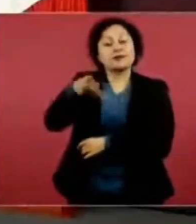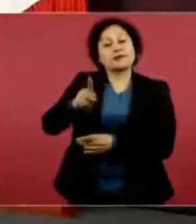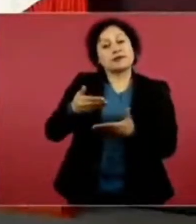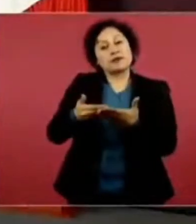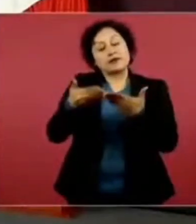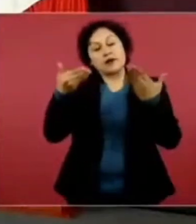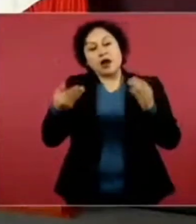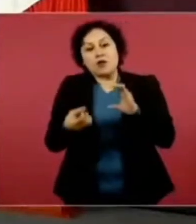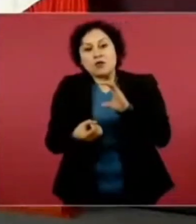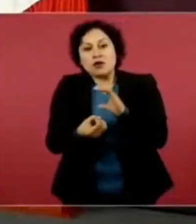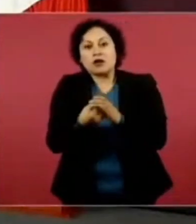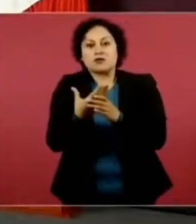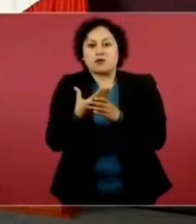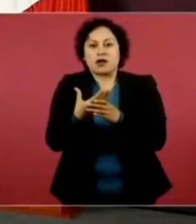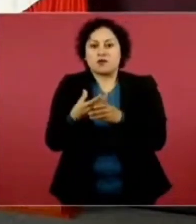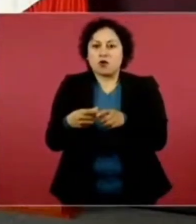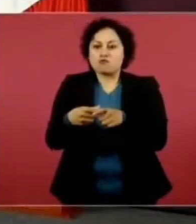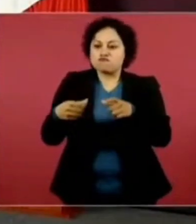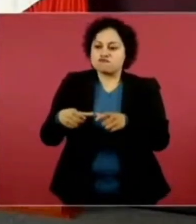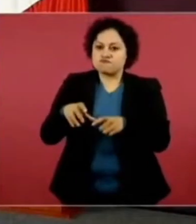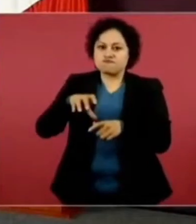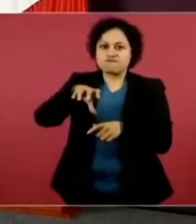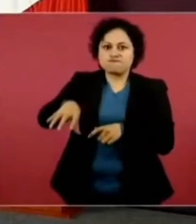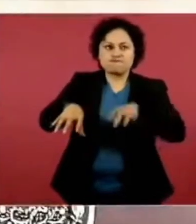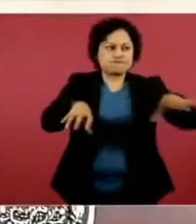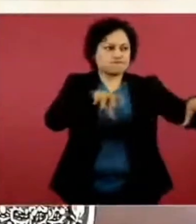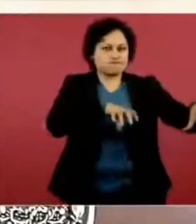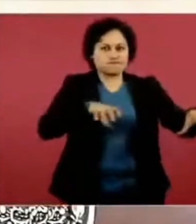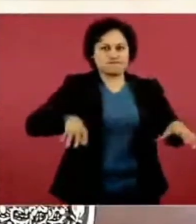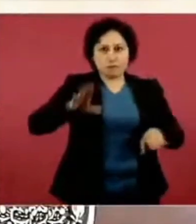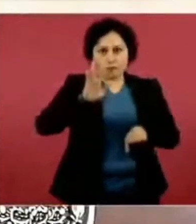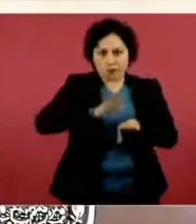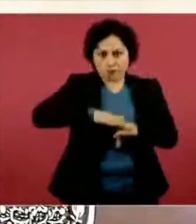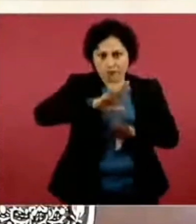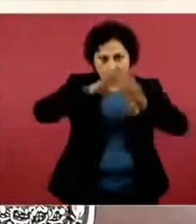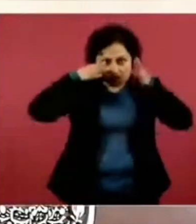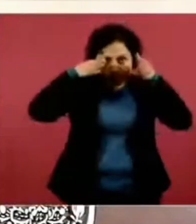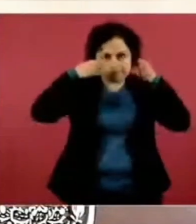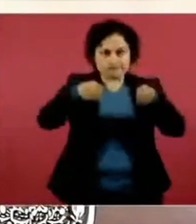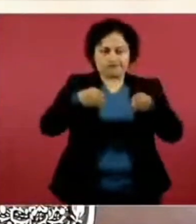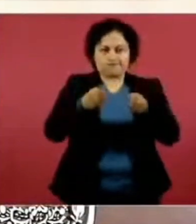más la carrera.